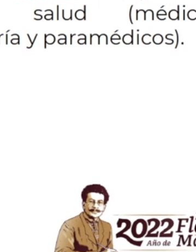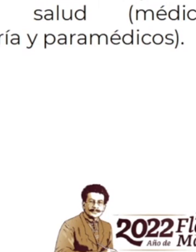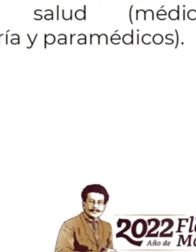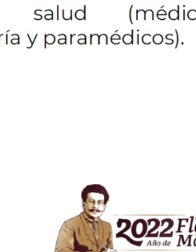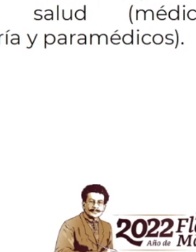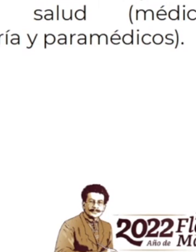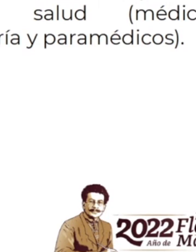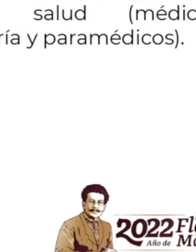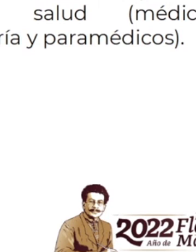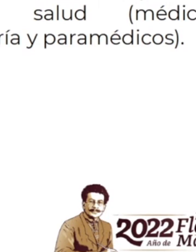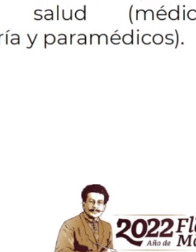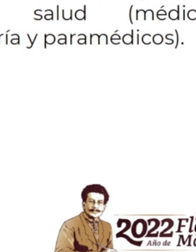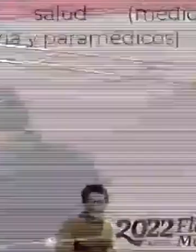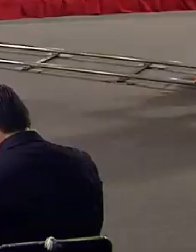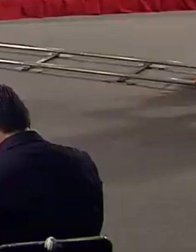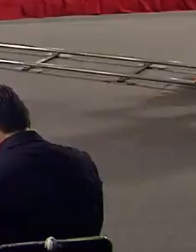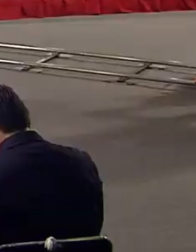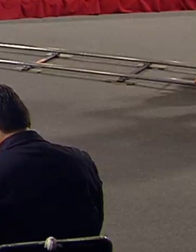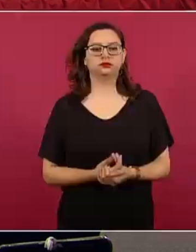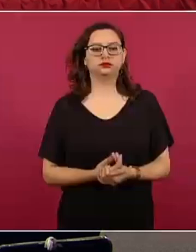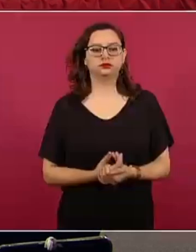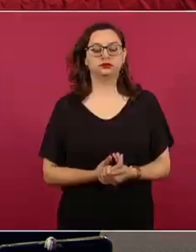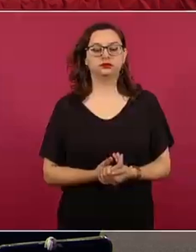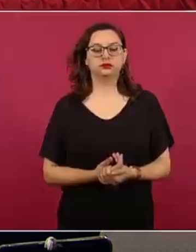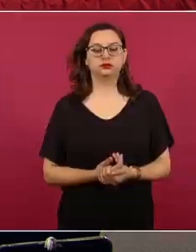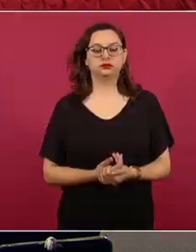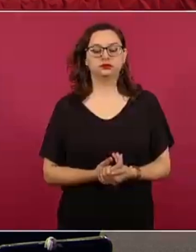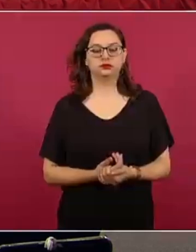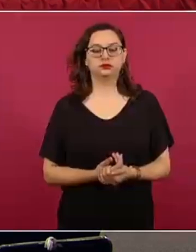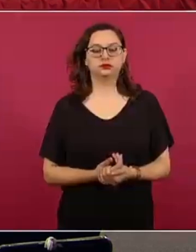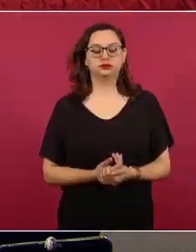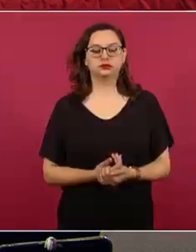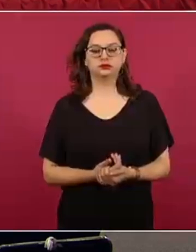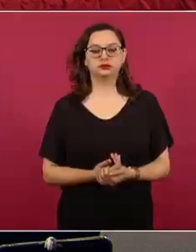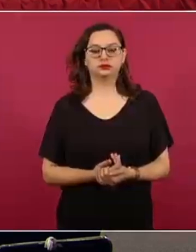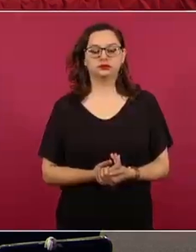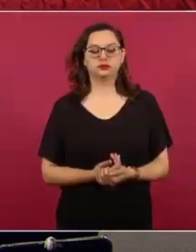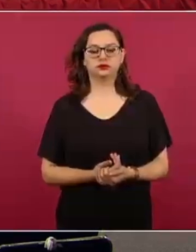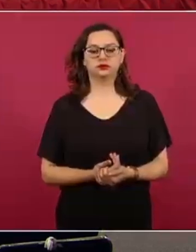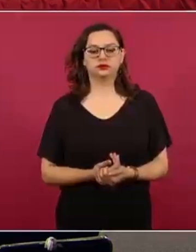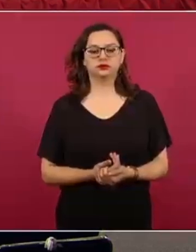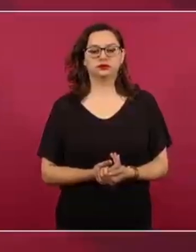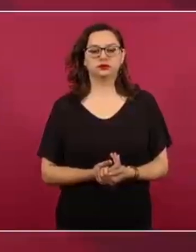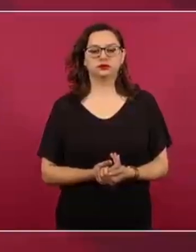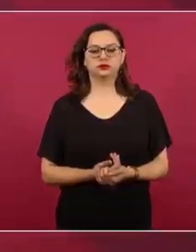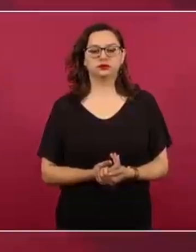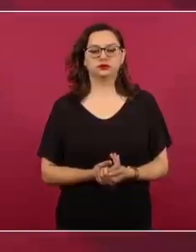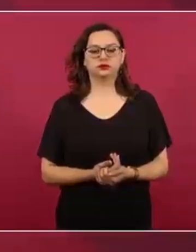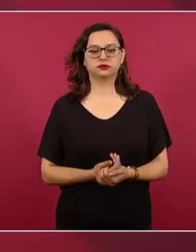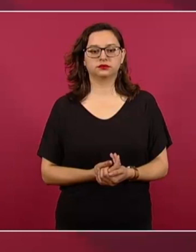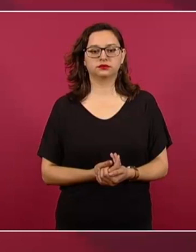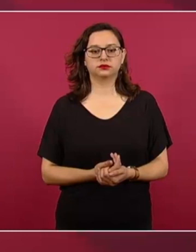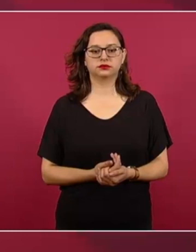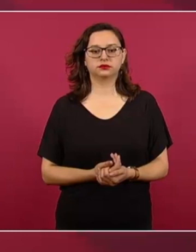vacunas y biológicos, los esterilizadores de vapor para poder esterilizar justamente el instrumental,